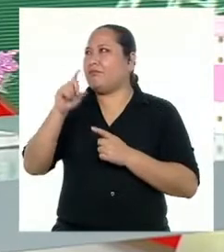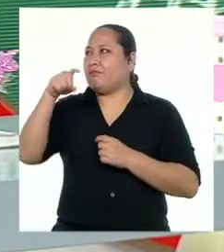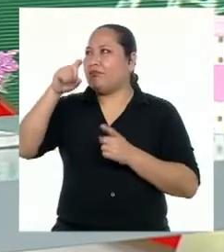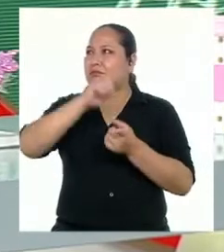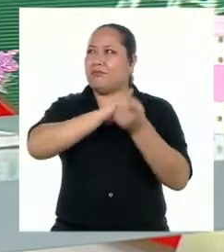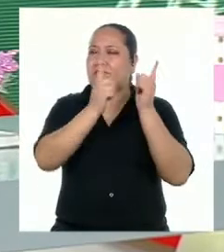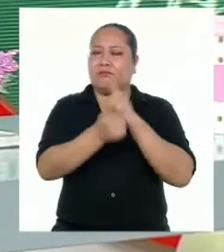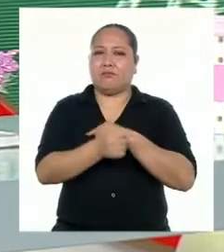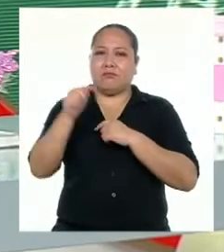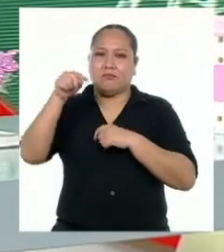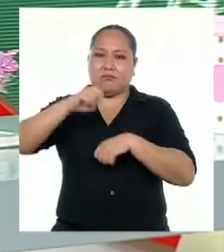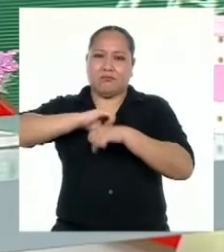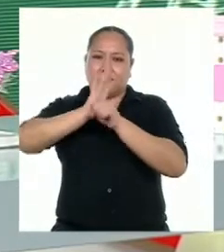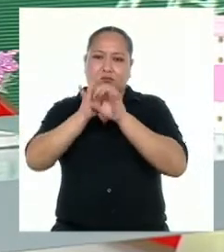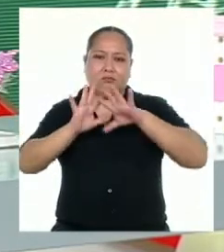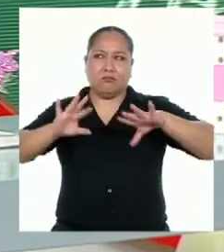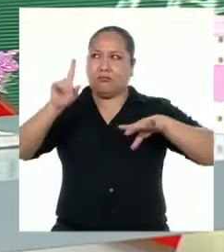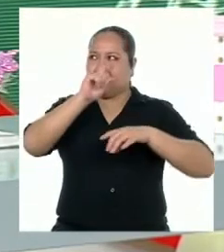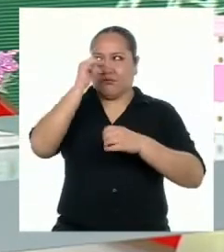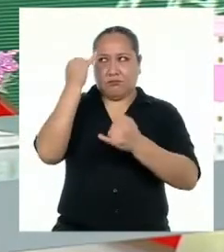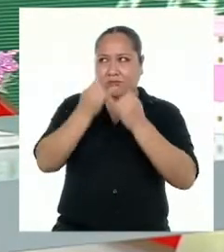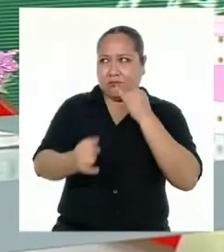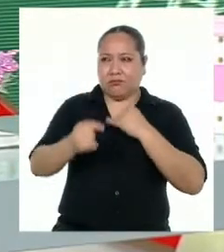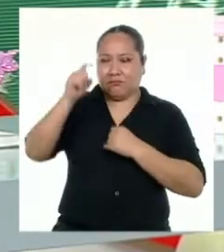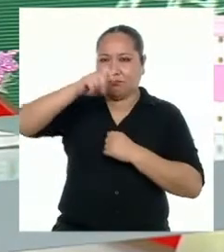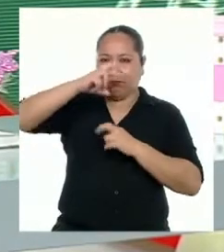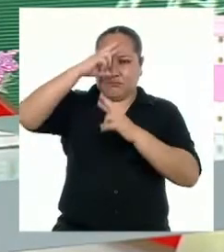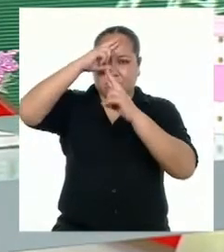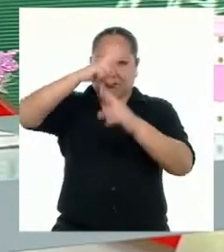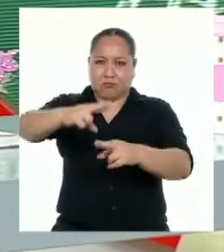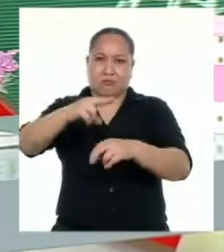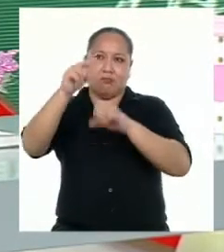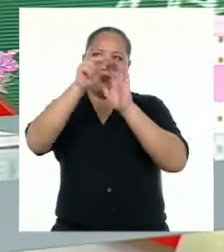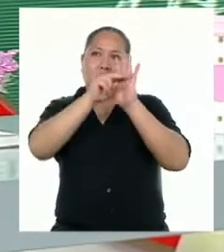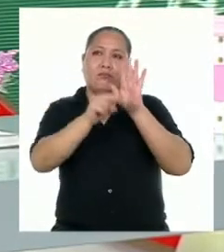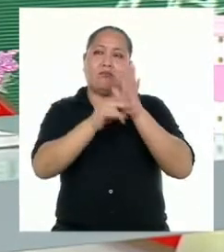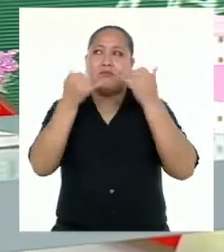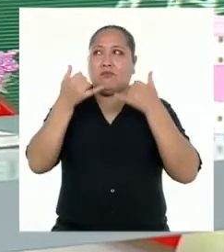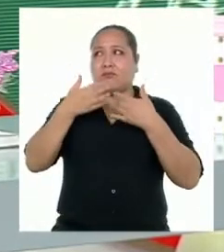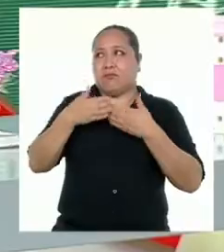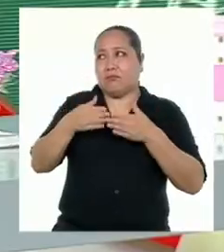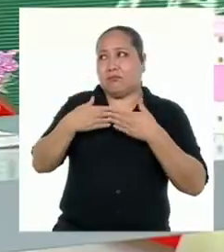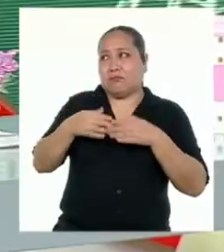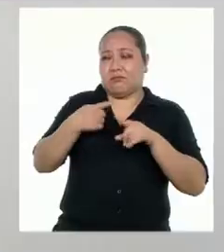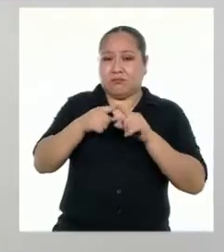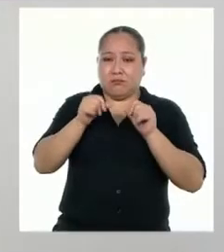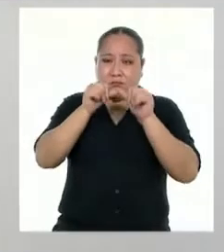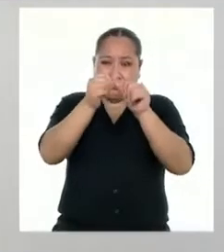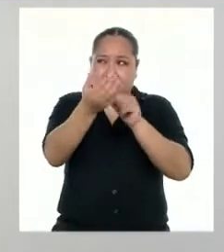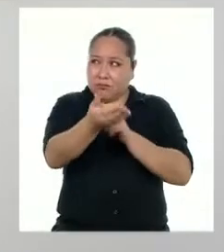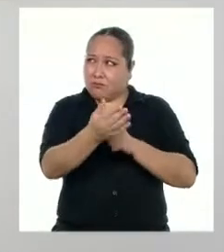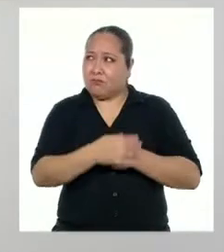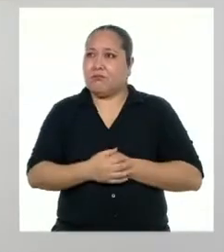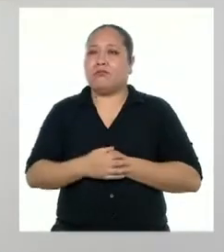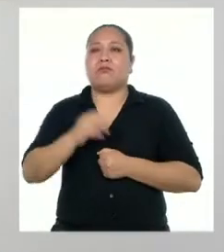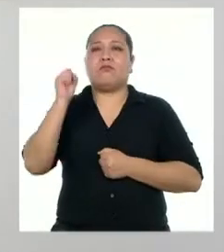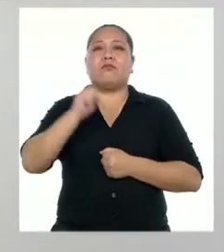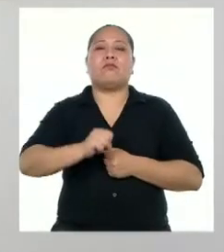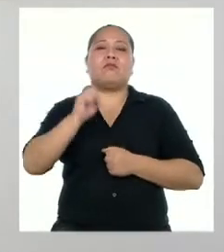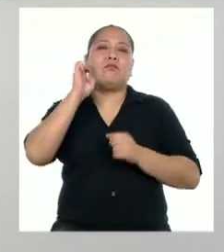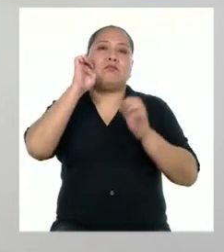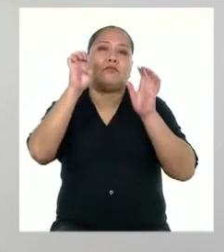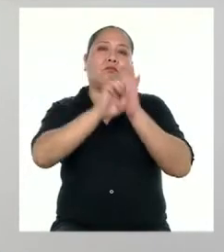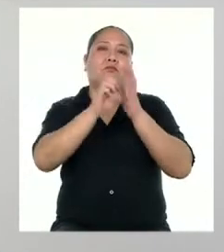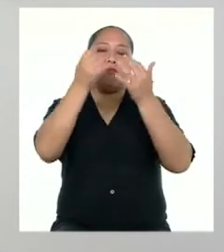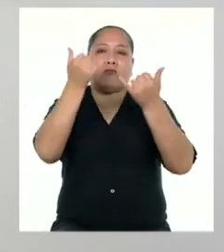pandemia aún no ha terminado y debemos cumplir las normas que, aunque ahora son más flexibles, siguen ahí. Claro. Por ejemplo,